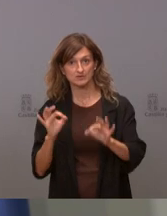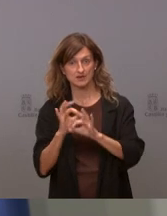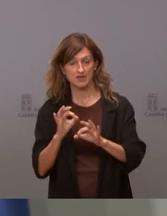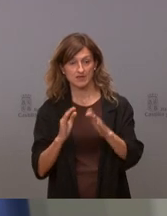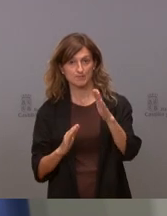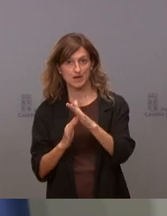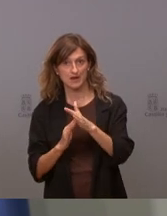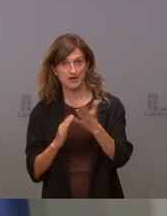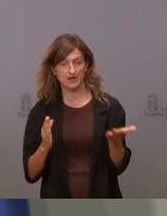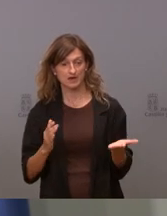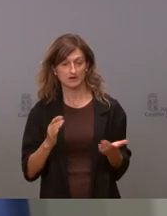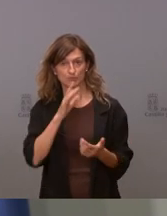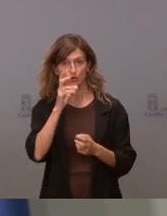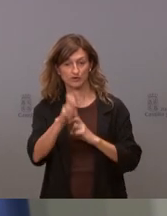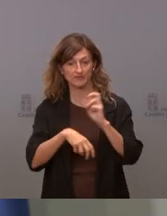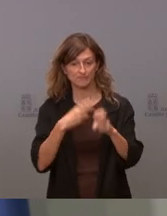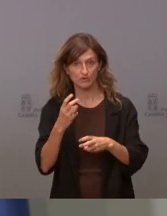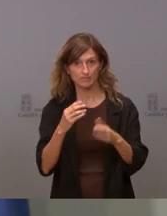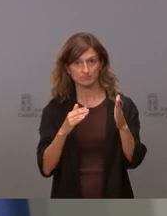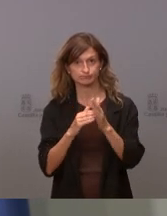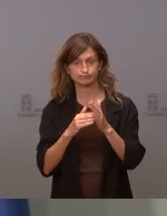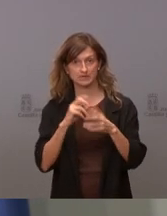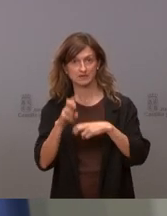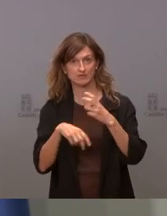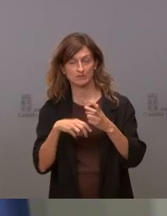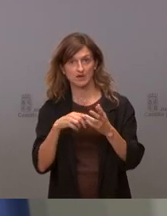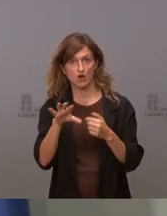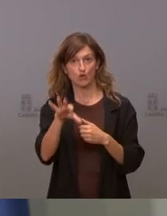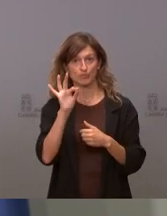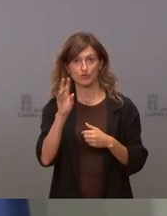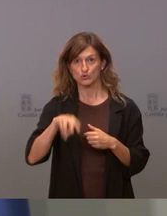paralizarse ante las reformas paralizarse tal no es una opción